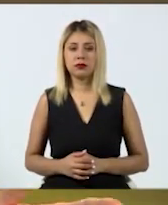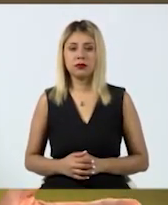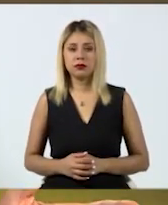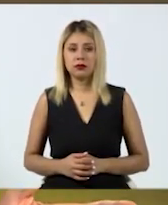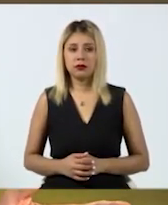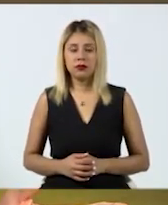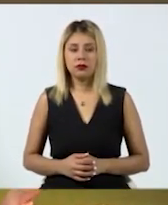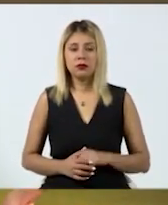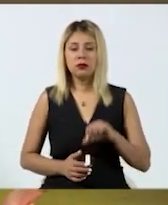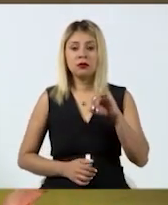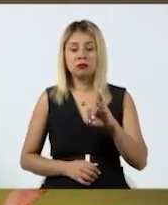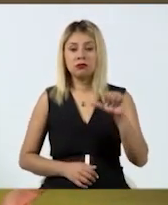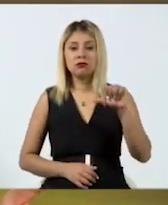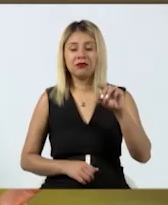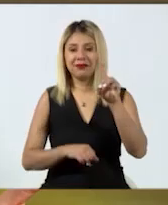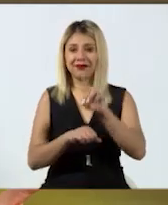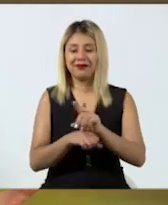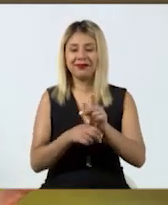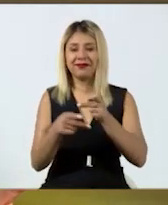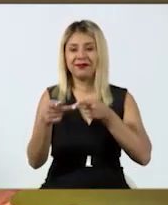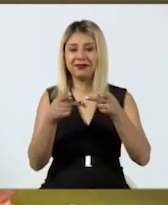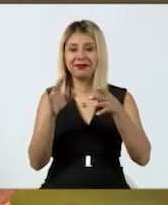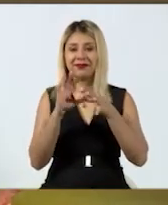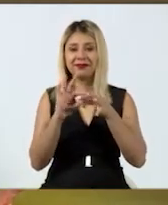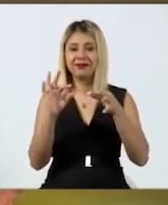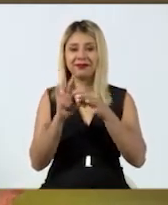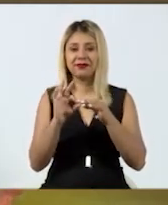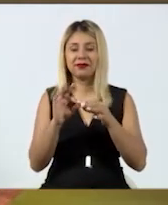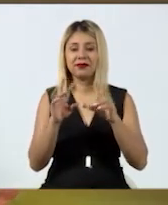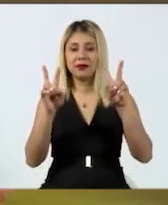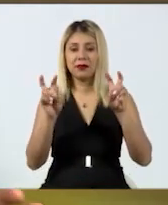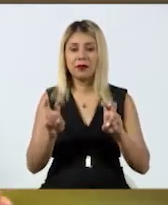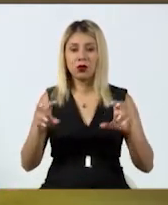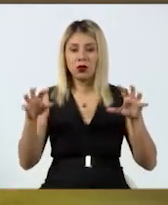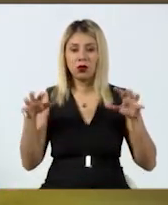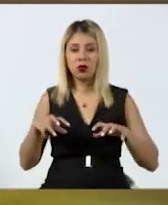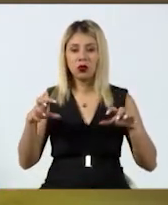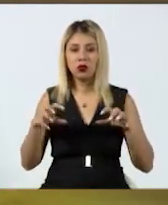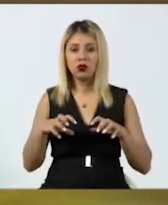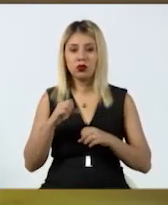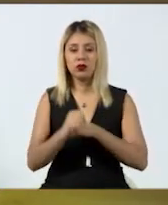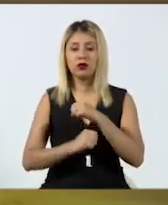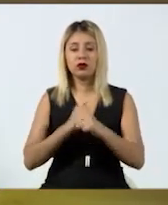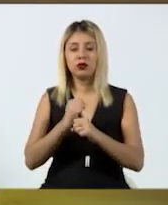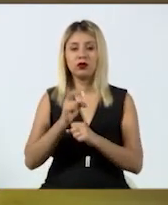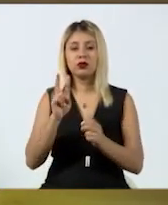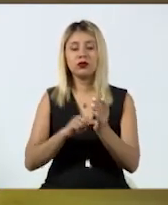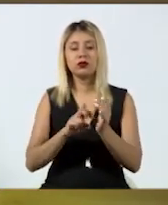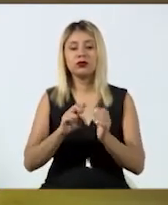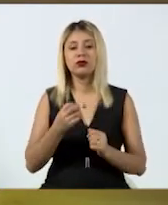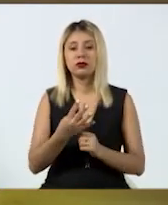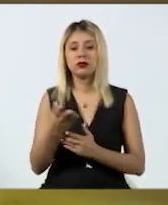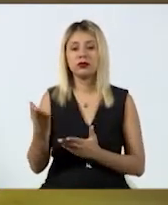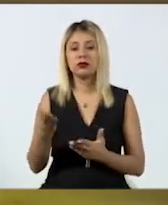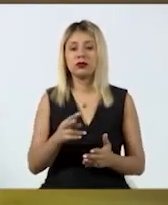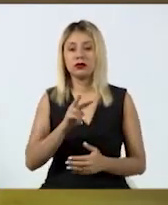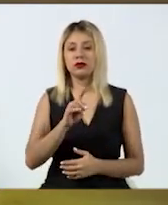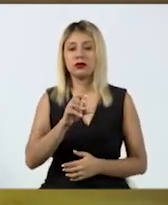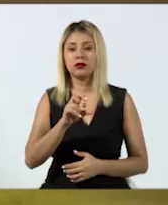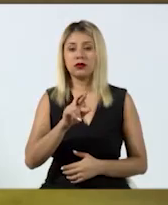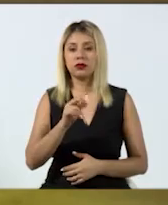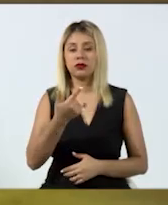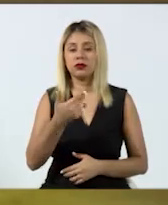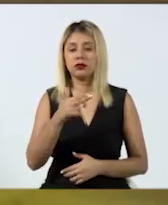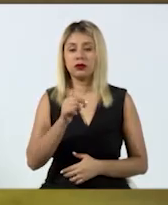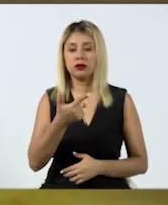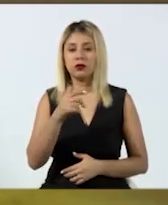de hoy vamos a platicar acerca de la prevención de las lluvias para este 2024. Recibimos aquí en nuestro estudio a Víctor Hugo Roldán Guerrero, el